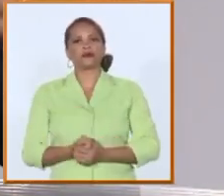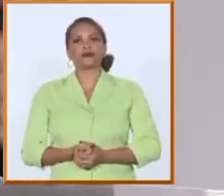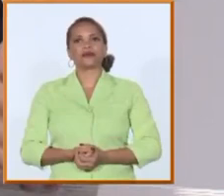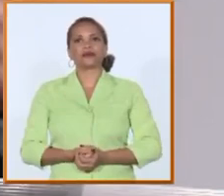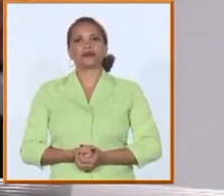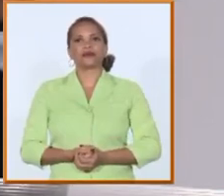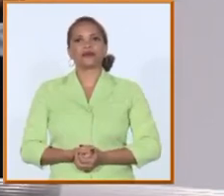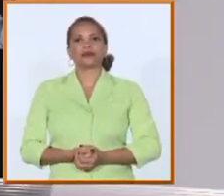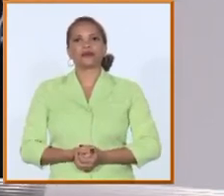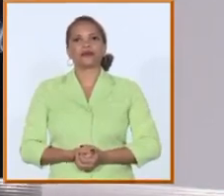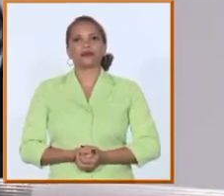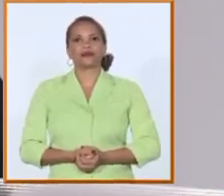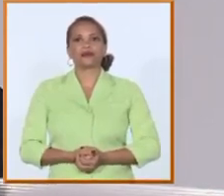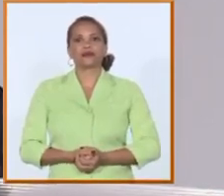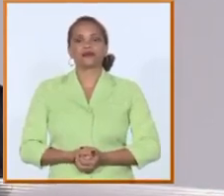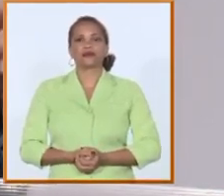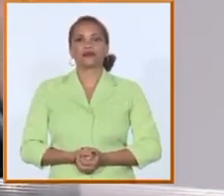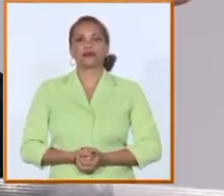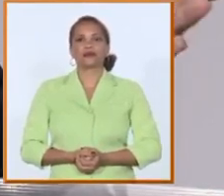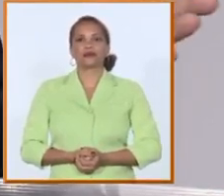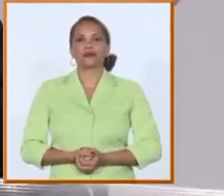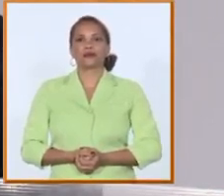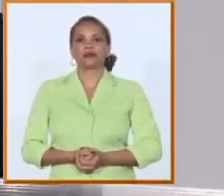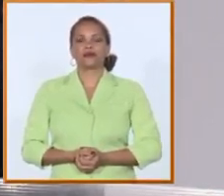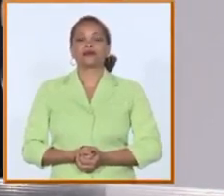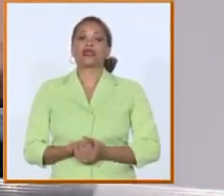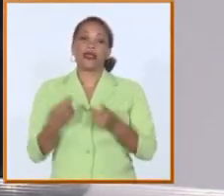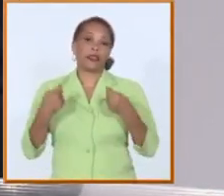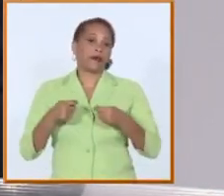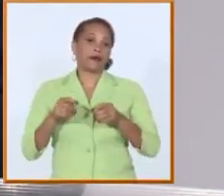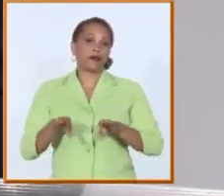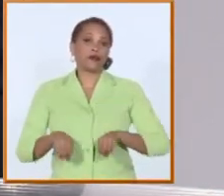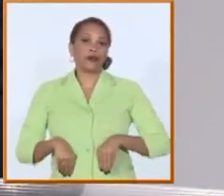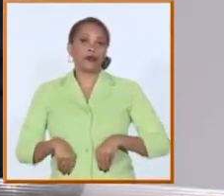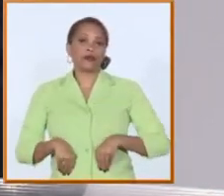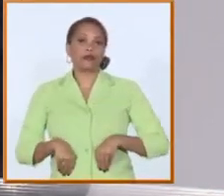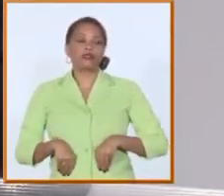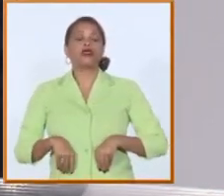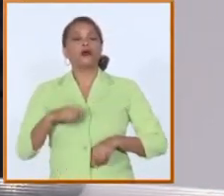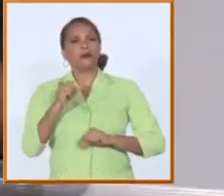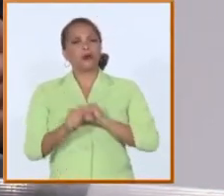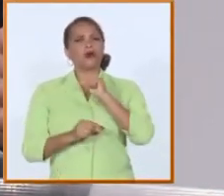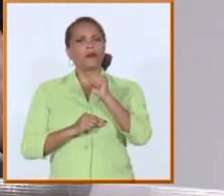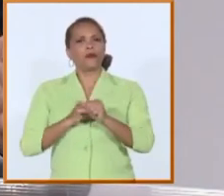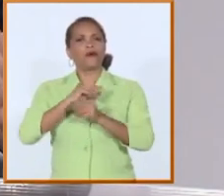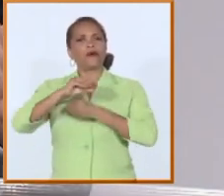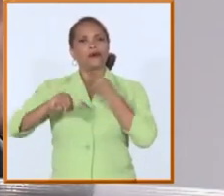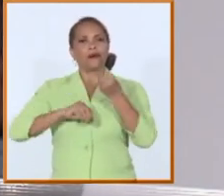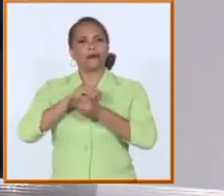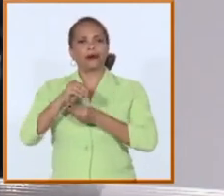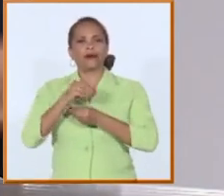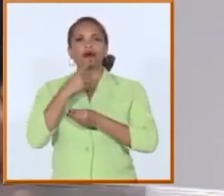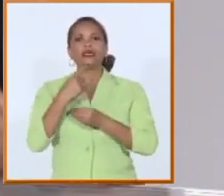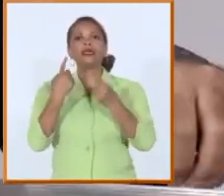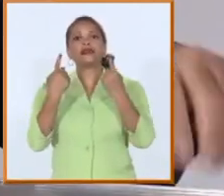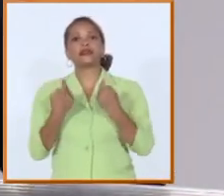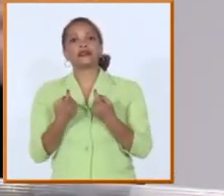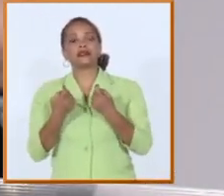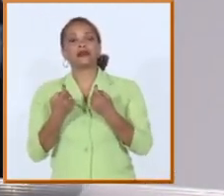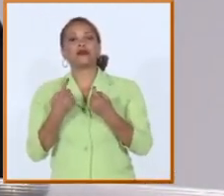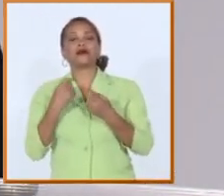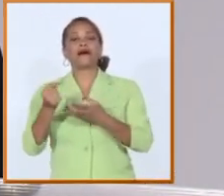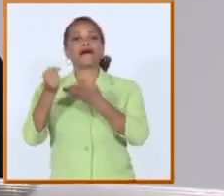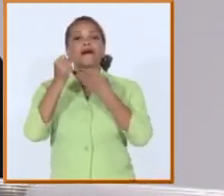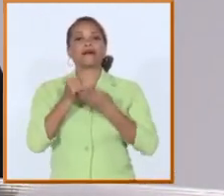educación cubana le da a la población y por lo tanto tenemos que asumirla y con eso contamos también con nuestro claustro que también